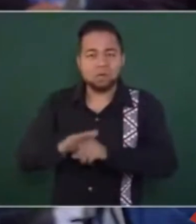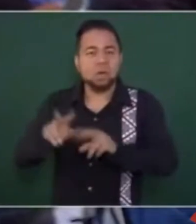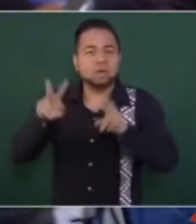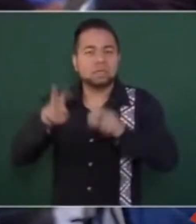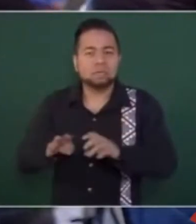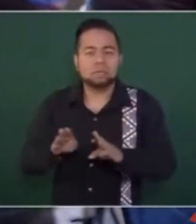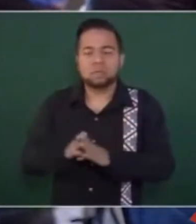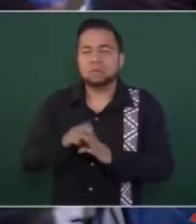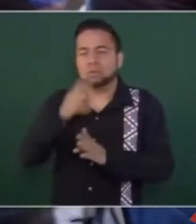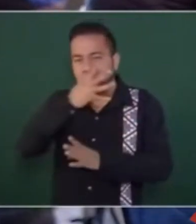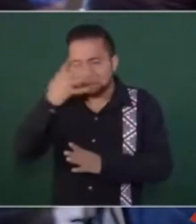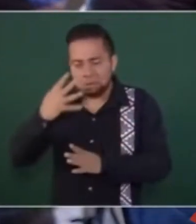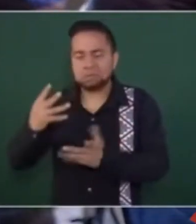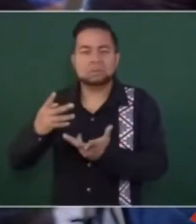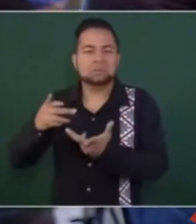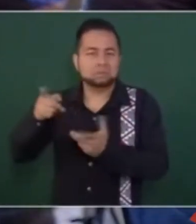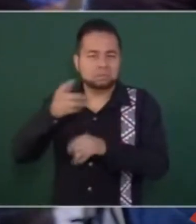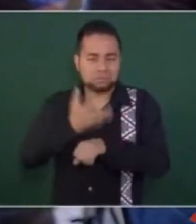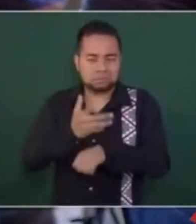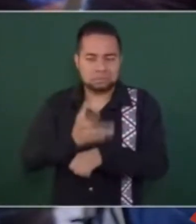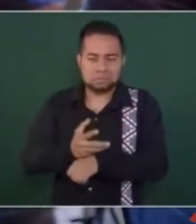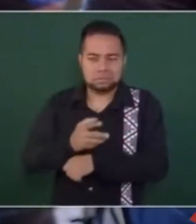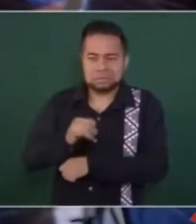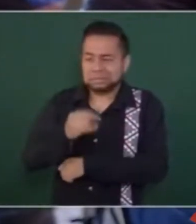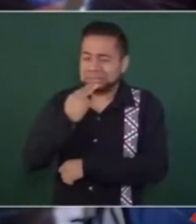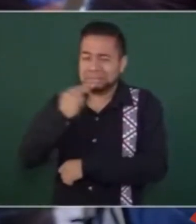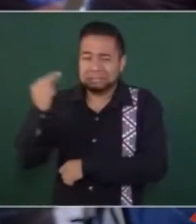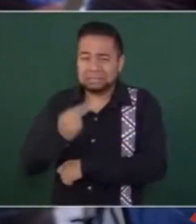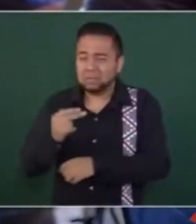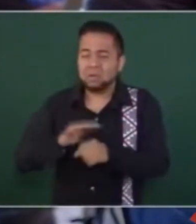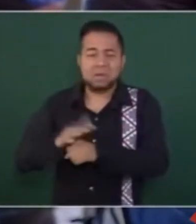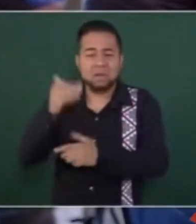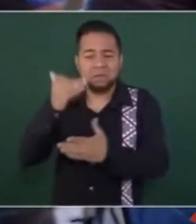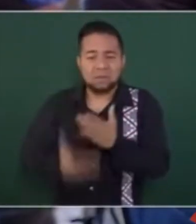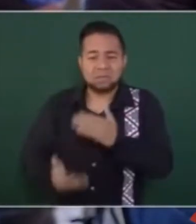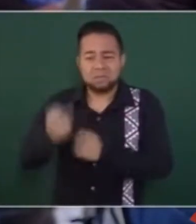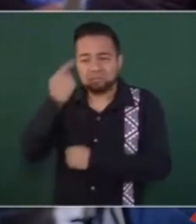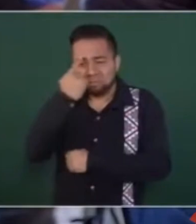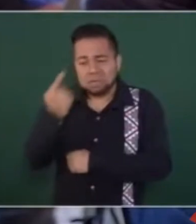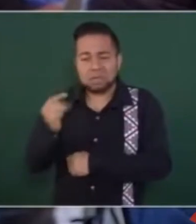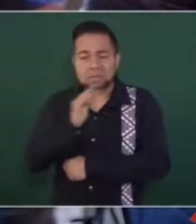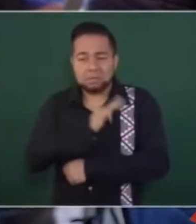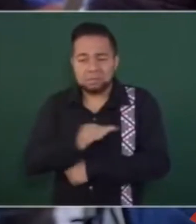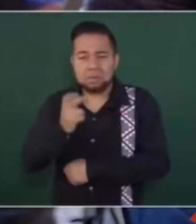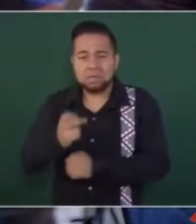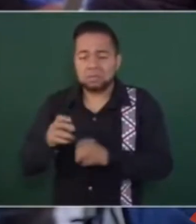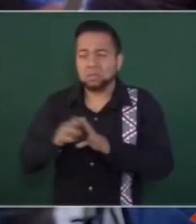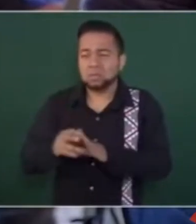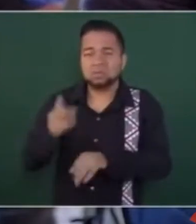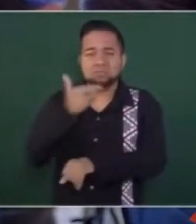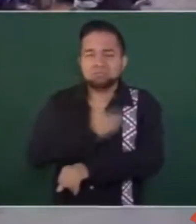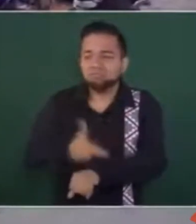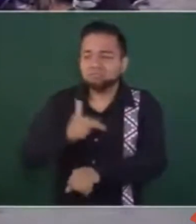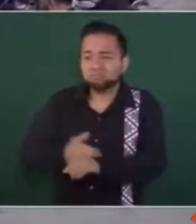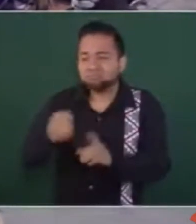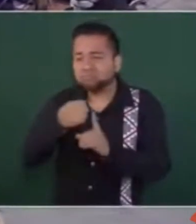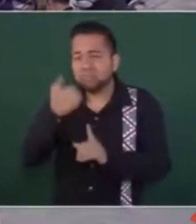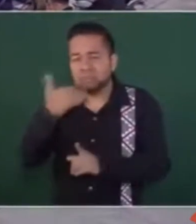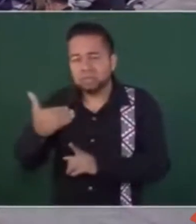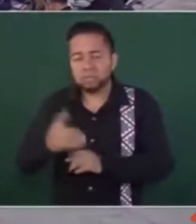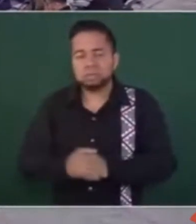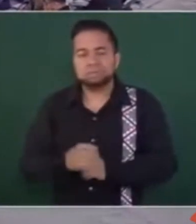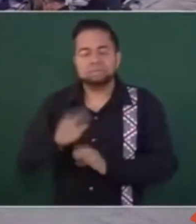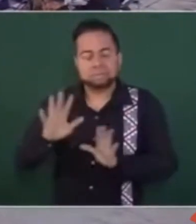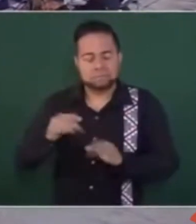de la regularización entonces realmente apremia. ¿Qué hace falta presidente para que pueda darse esta regularización? Yo tengo